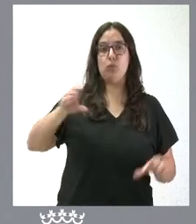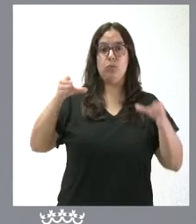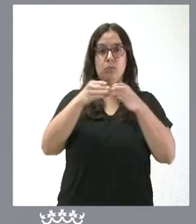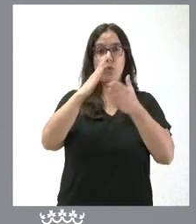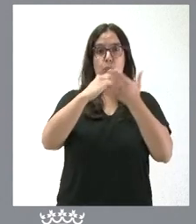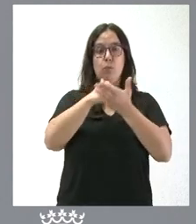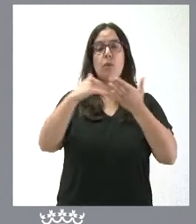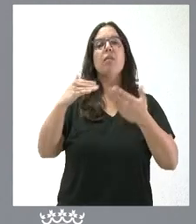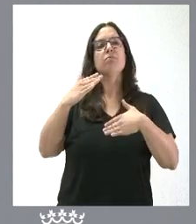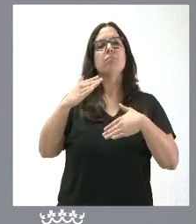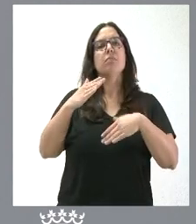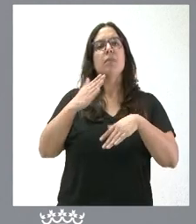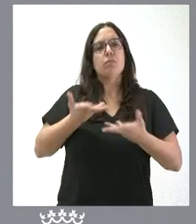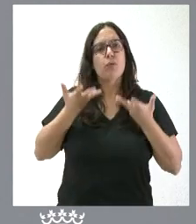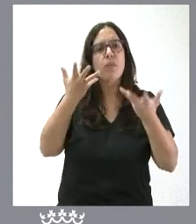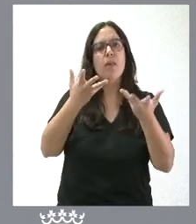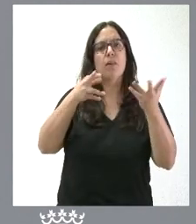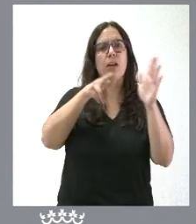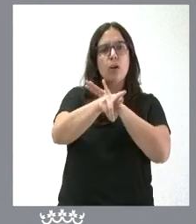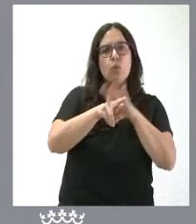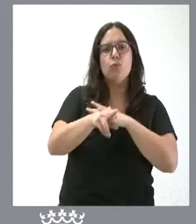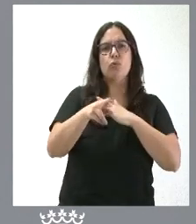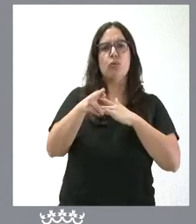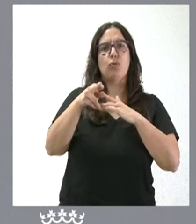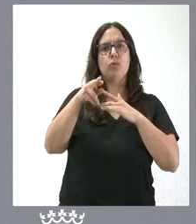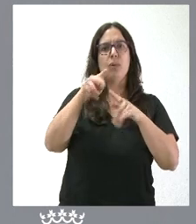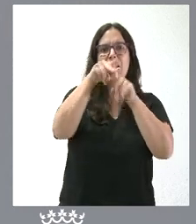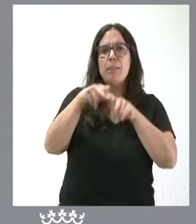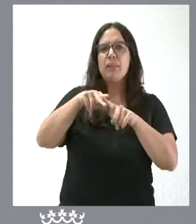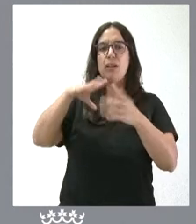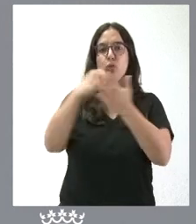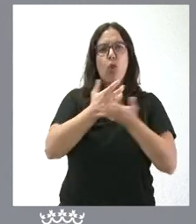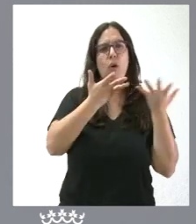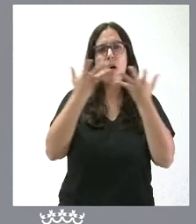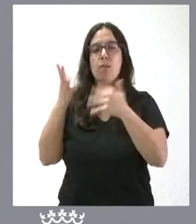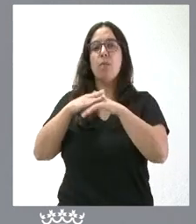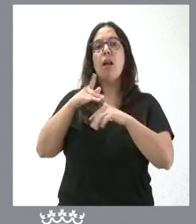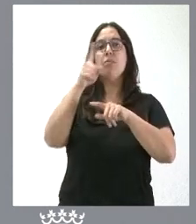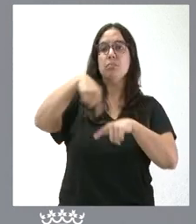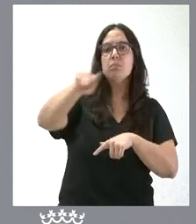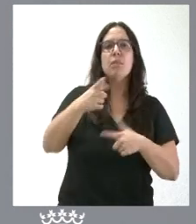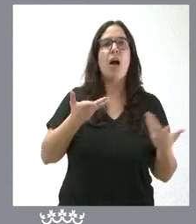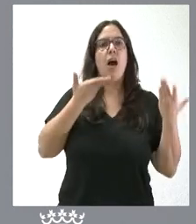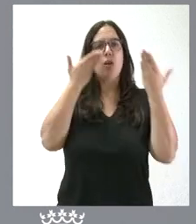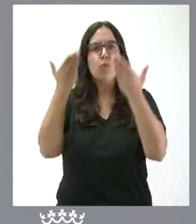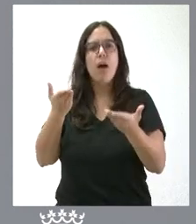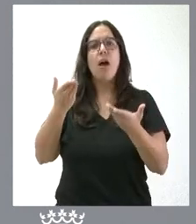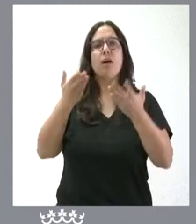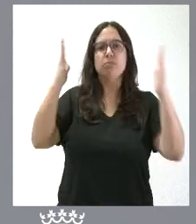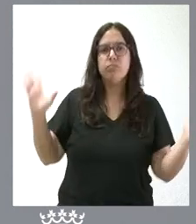seguir poniendo los medios, los recursos, para ayudar a estas personas, para fomentar la investigación,